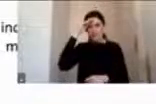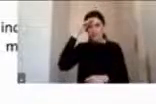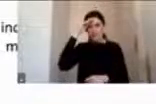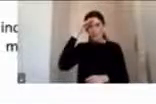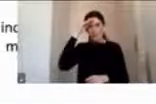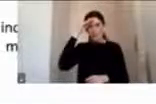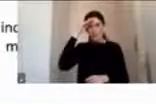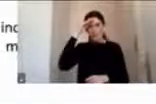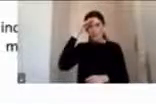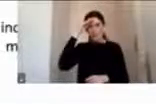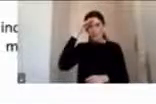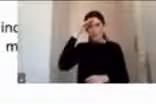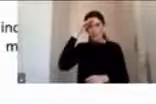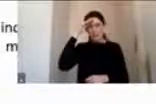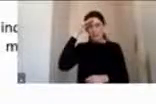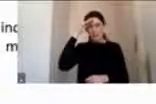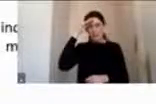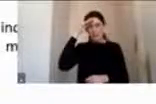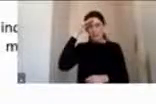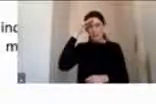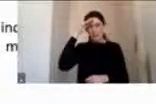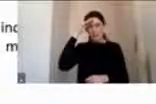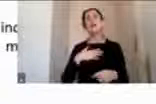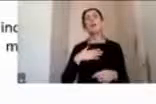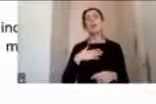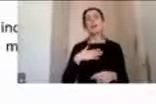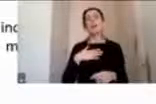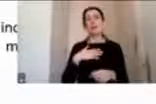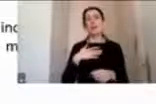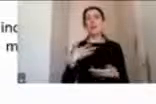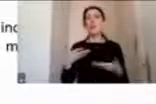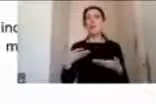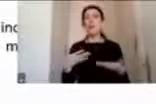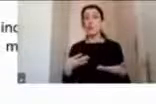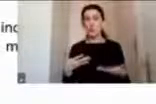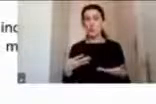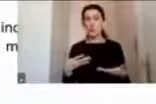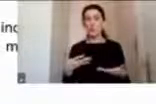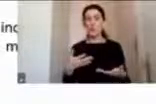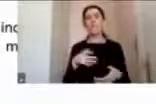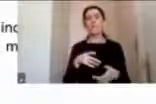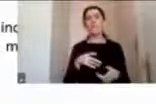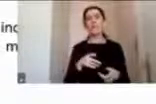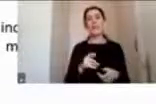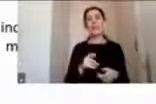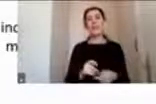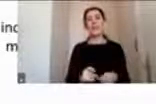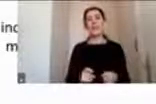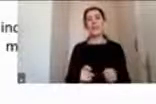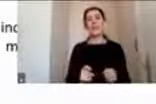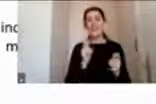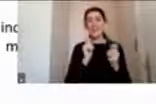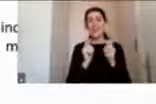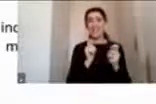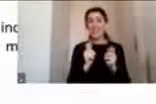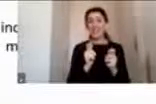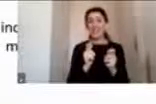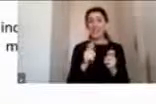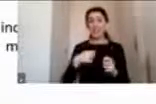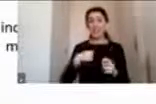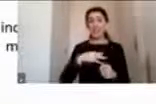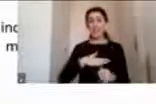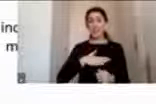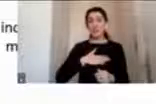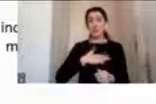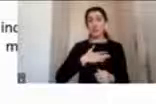nosotros hagamos, de nuestra conducta. Es decir, si el nivel de riesgo experimentado es menor que el que yo pueda aceptar, nosotros vamos a